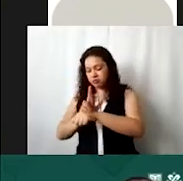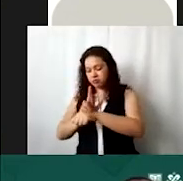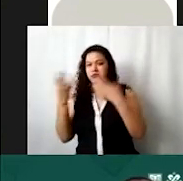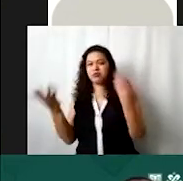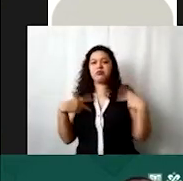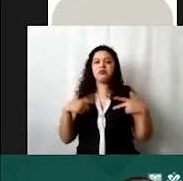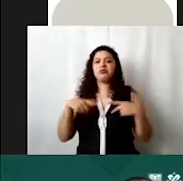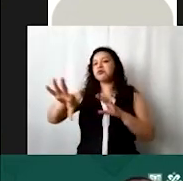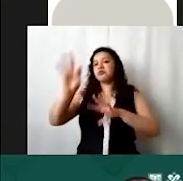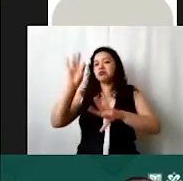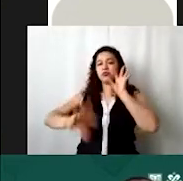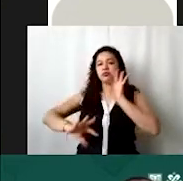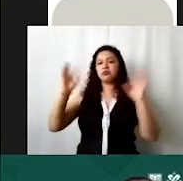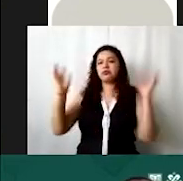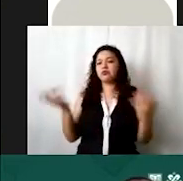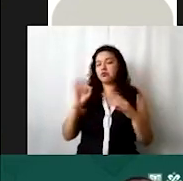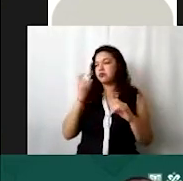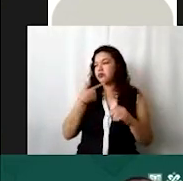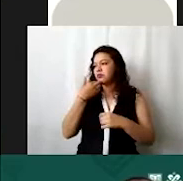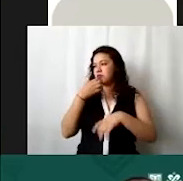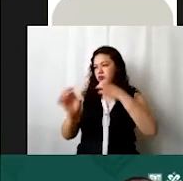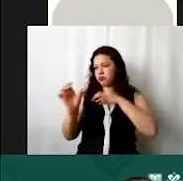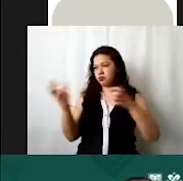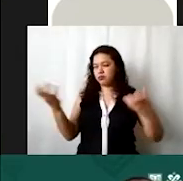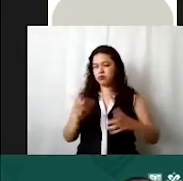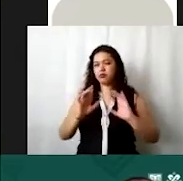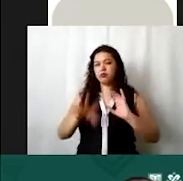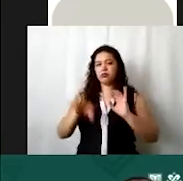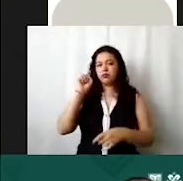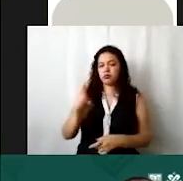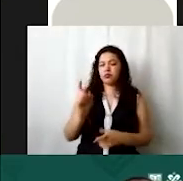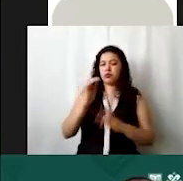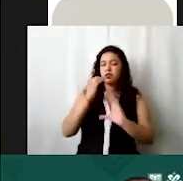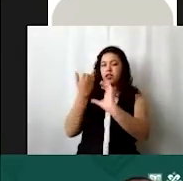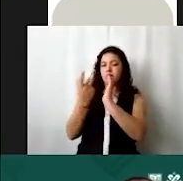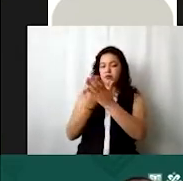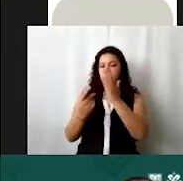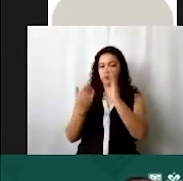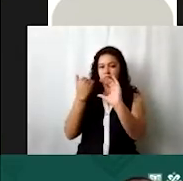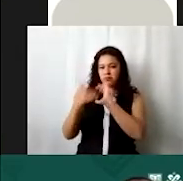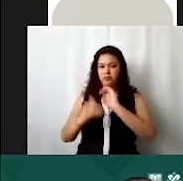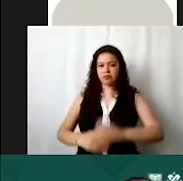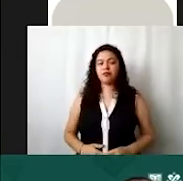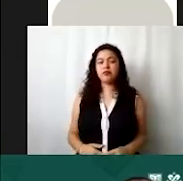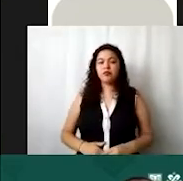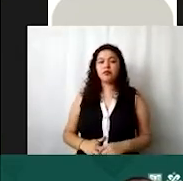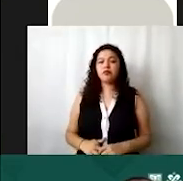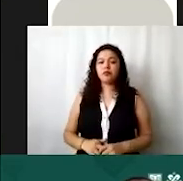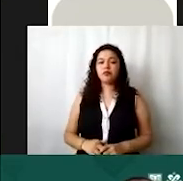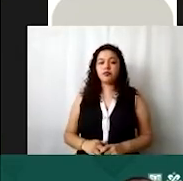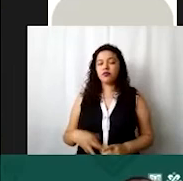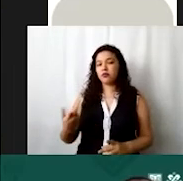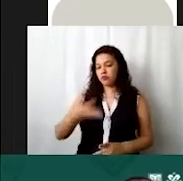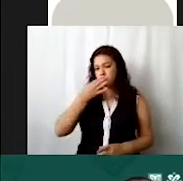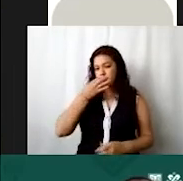consideren y si tienen algún comentario lo hacen y dan clic aquí en enviar programa de trabajo les va a llegar su confirmación